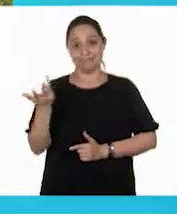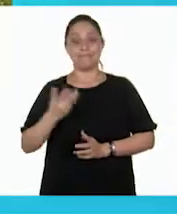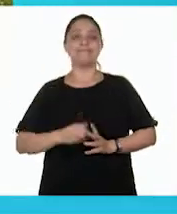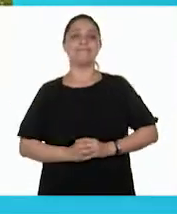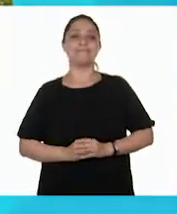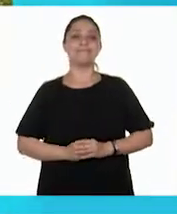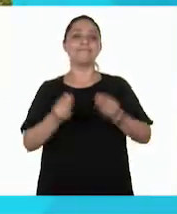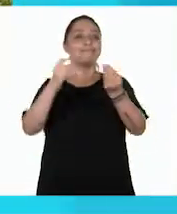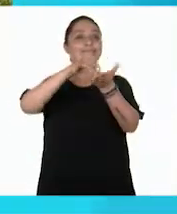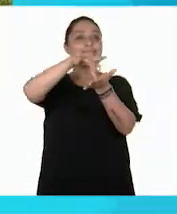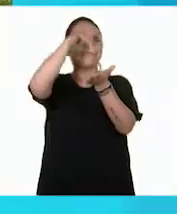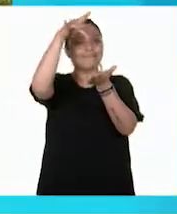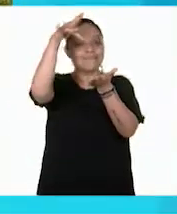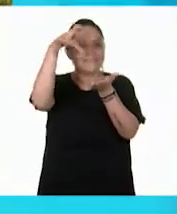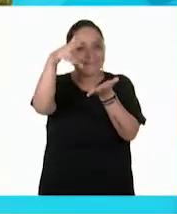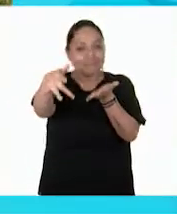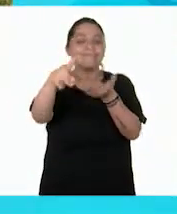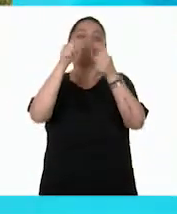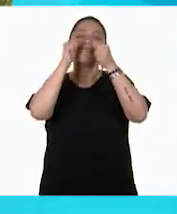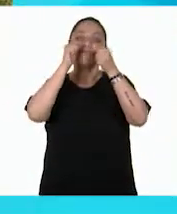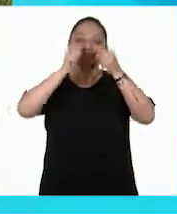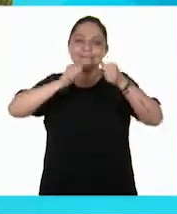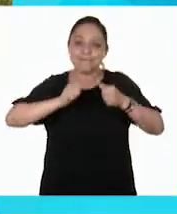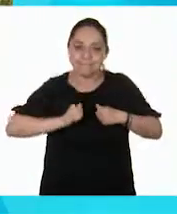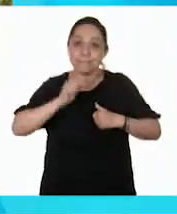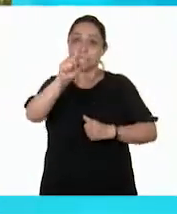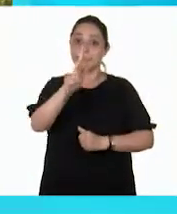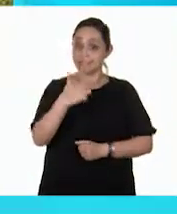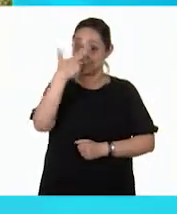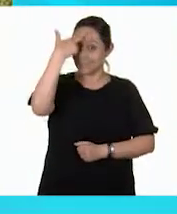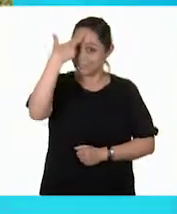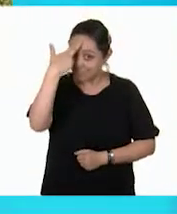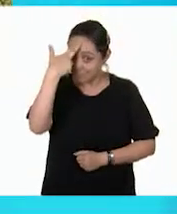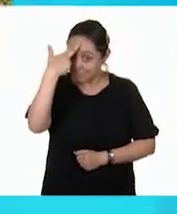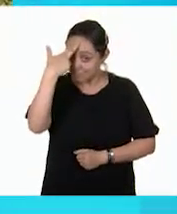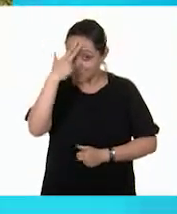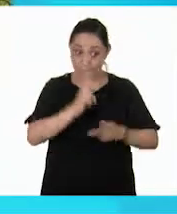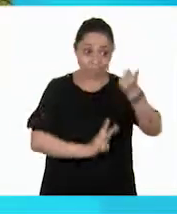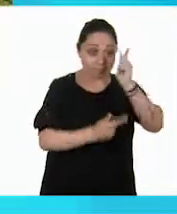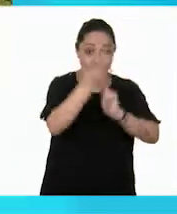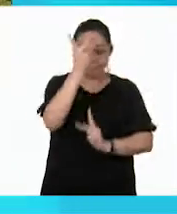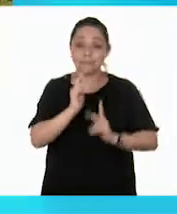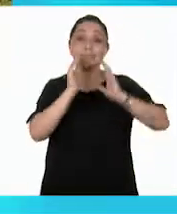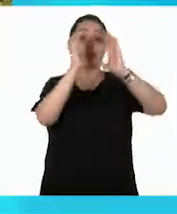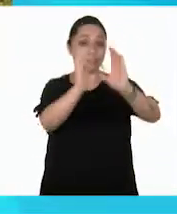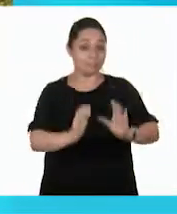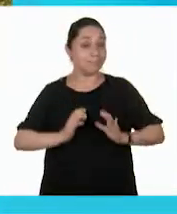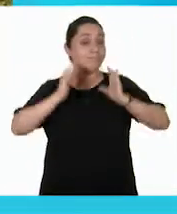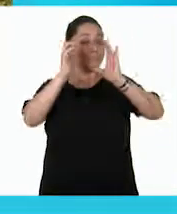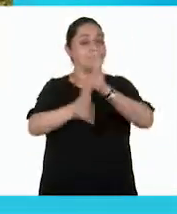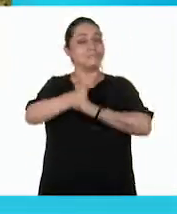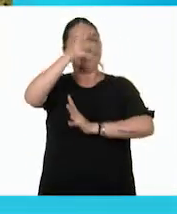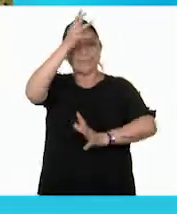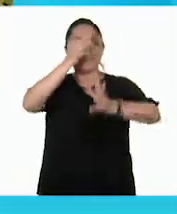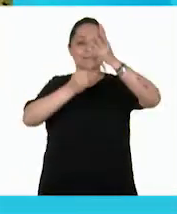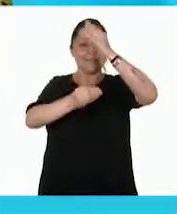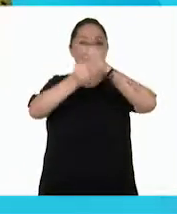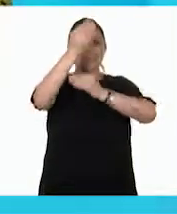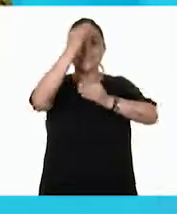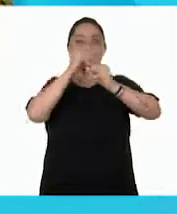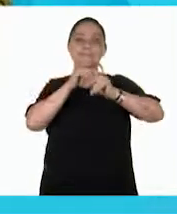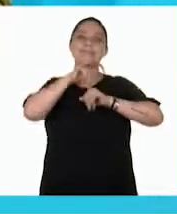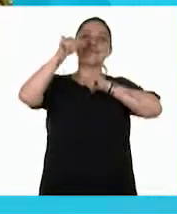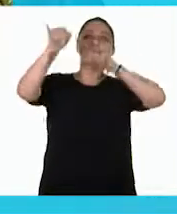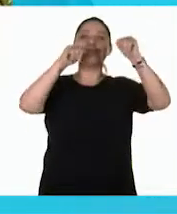Muchas gracias por escucharnos. Y recuerden, cuidamos las plantas y sigamos aprendiendo desde casa.